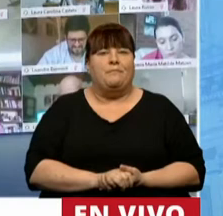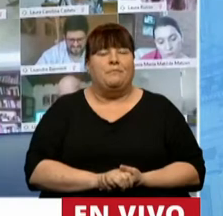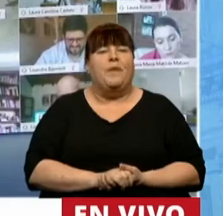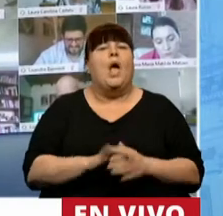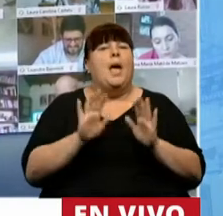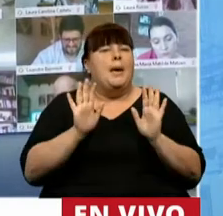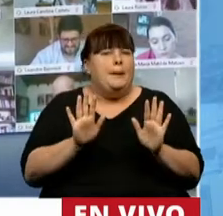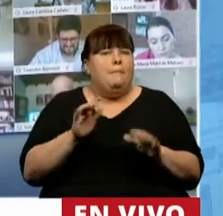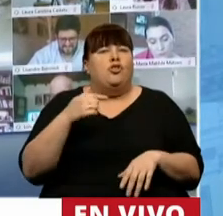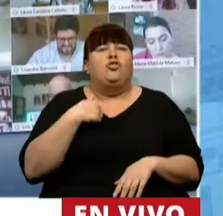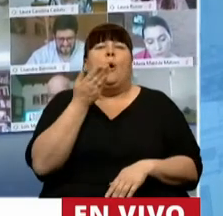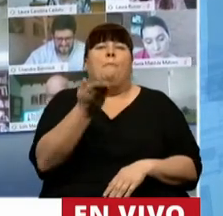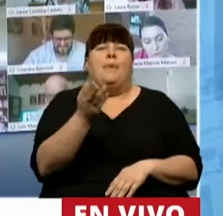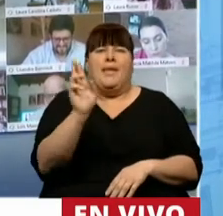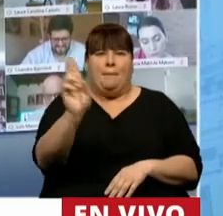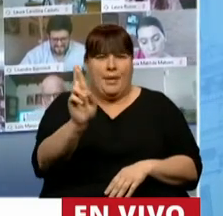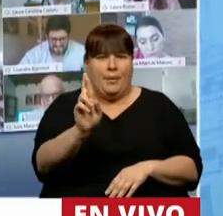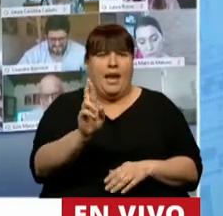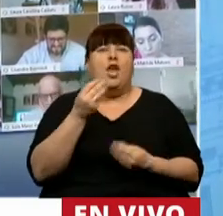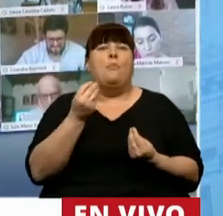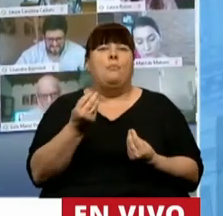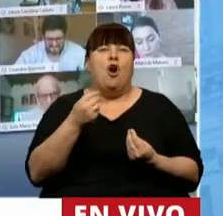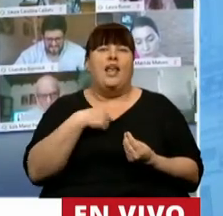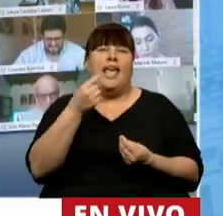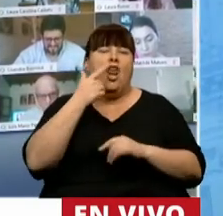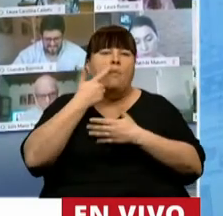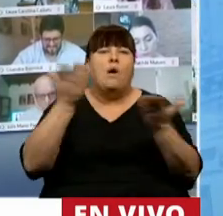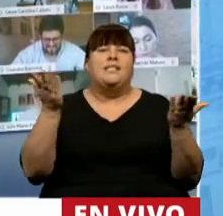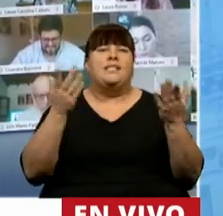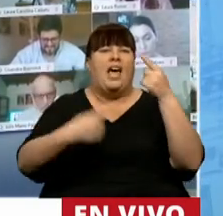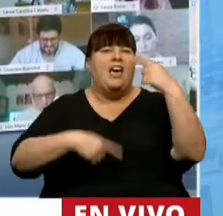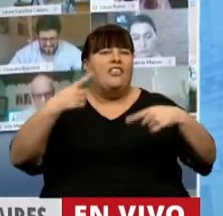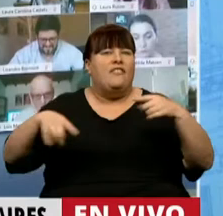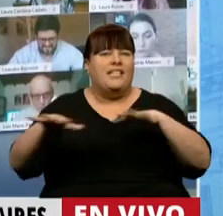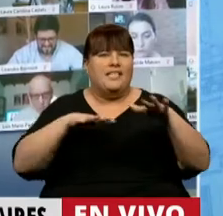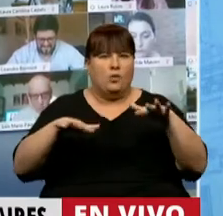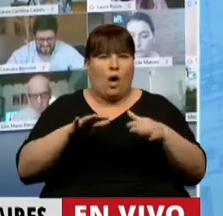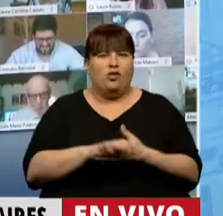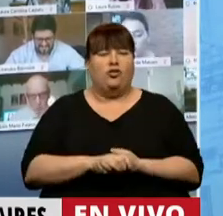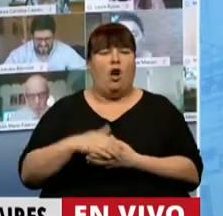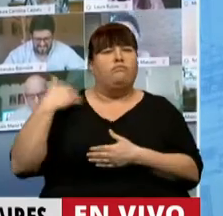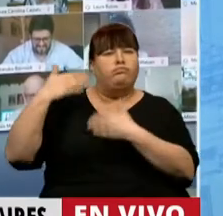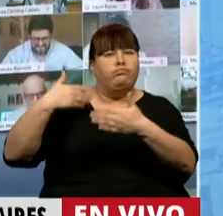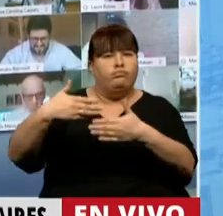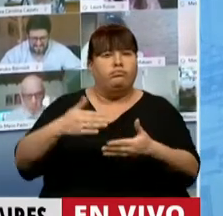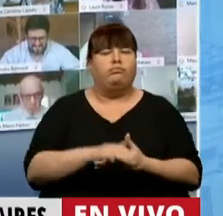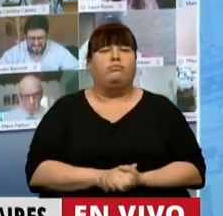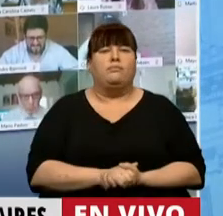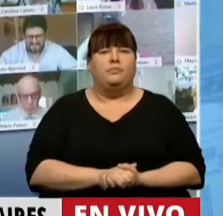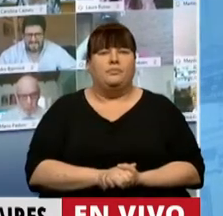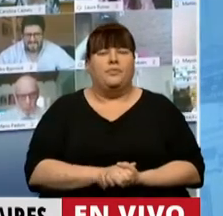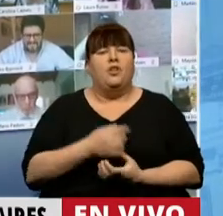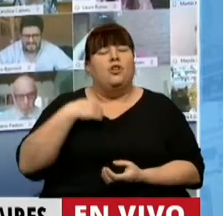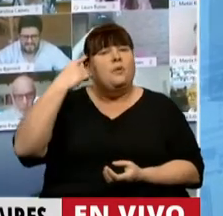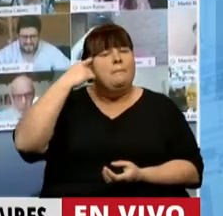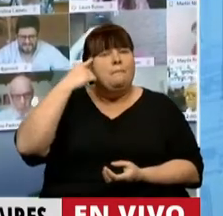Miren, yo pedí esta cuestión de privilegio porque quiero llamar la atención sobre una serie de sucesos que se vienen desenvolviendo y